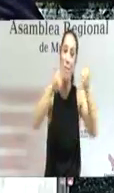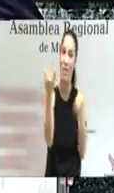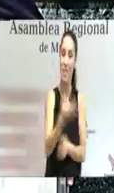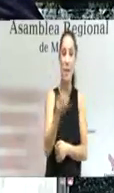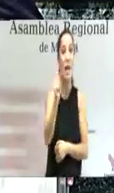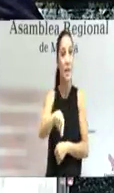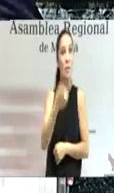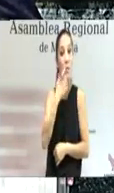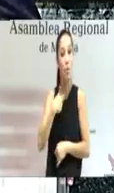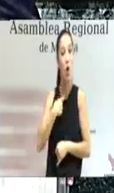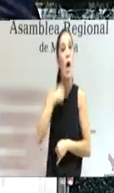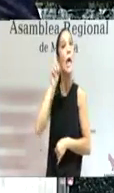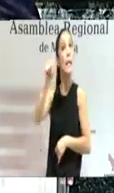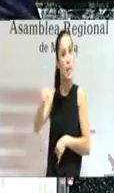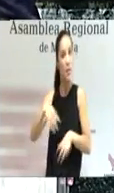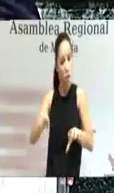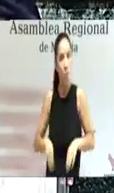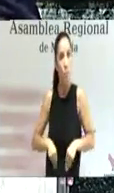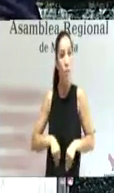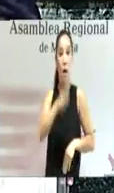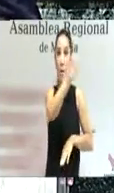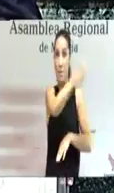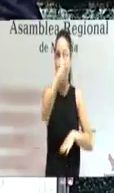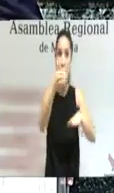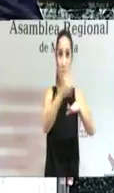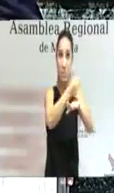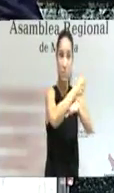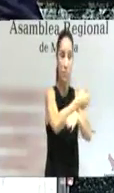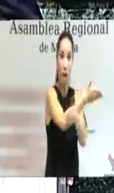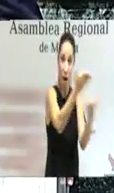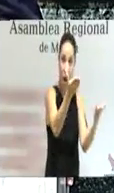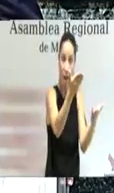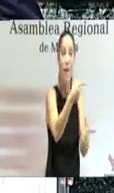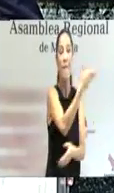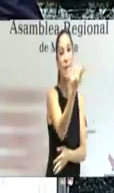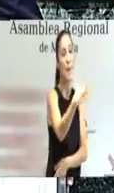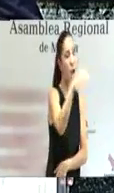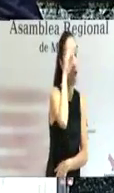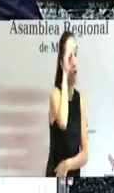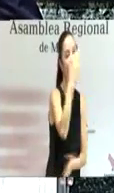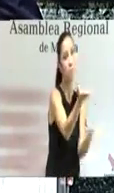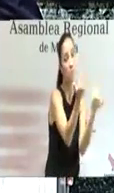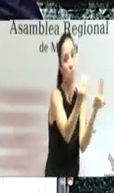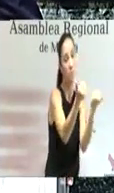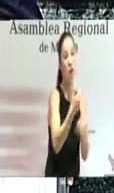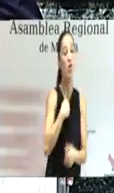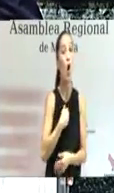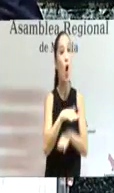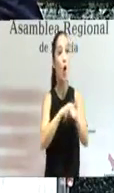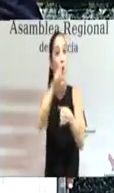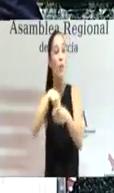si se adoptan decisiones que inciden en la sociedad se escuche a esta se esté en el Gobierno o en la oposición